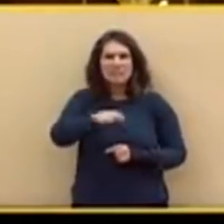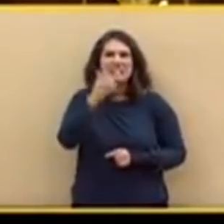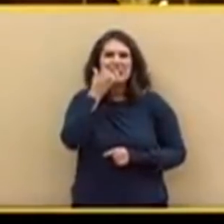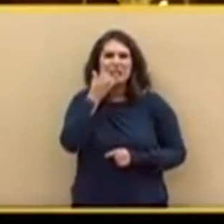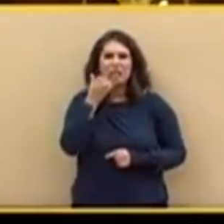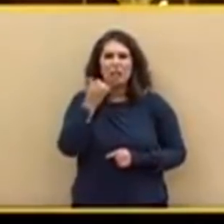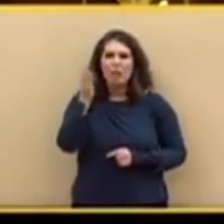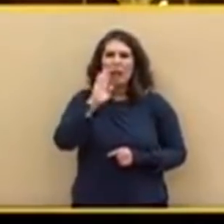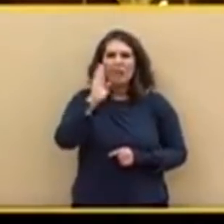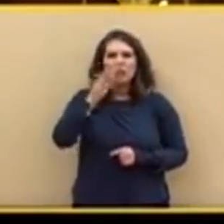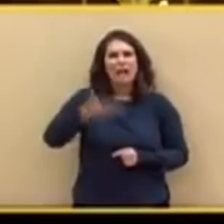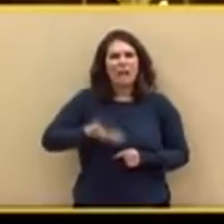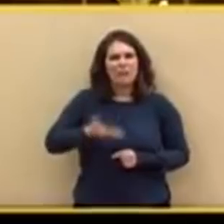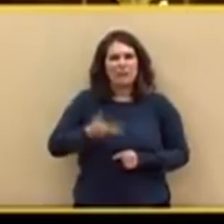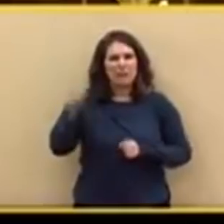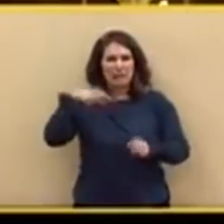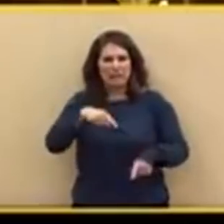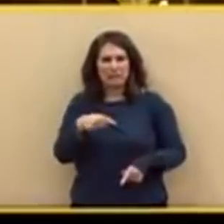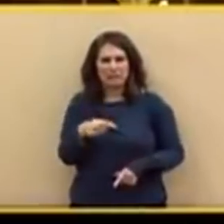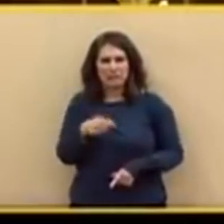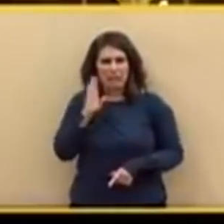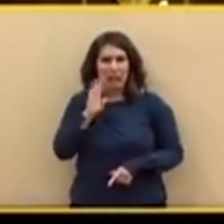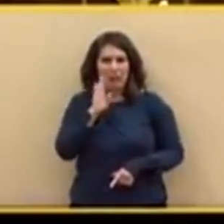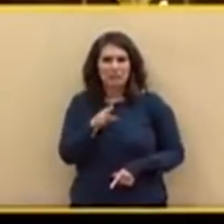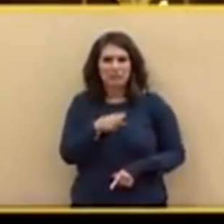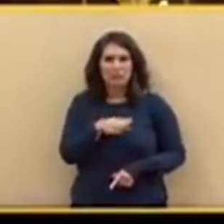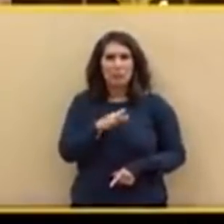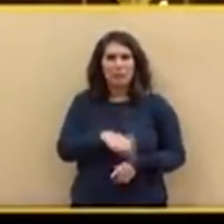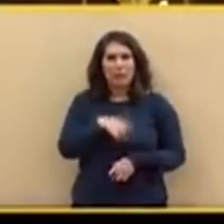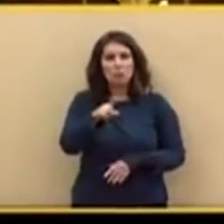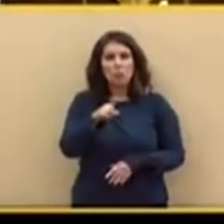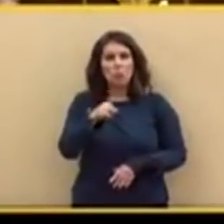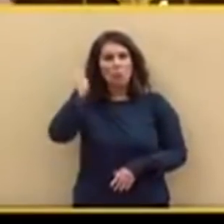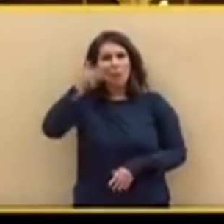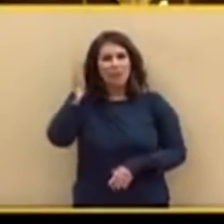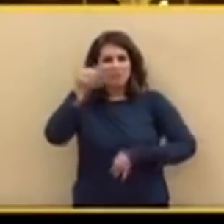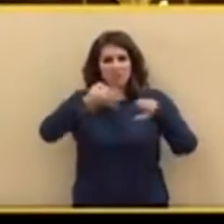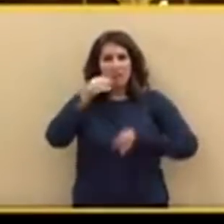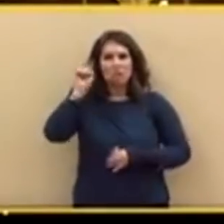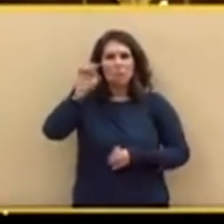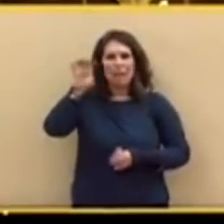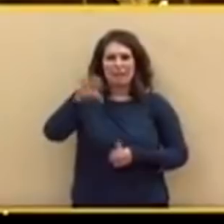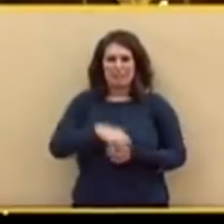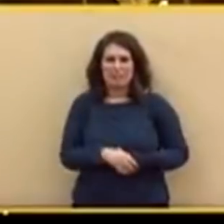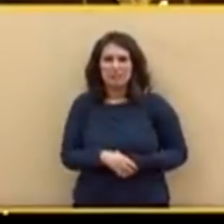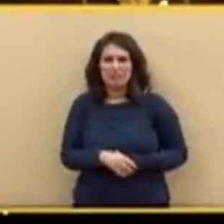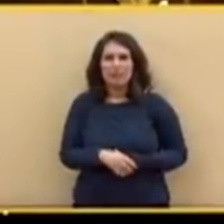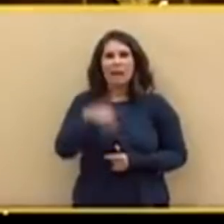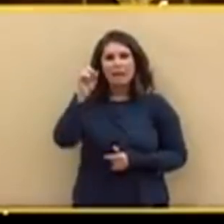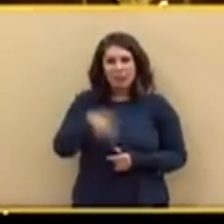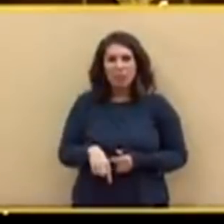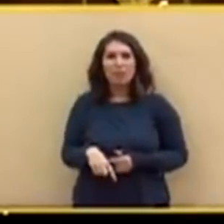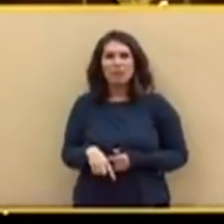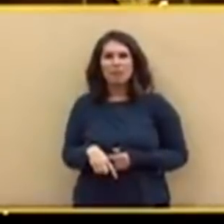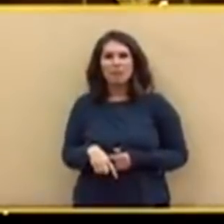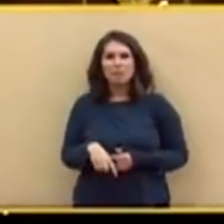través de convenios, tengan que cumplir las penas en sus países. Y también a aquellos que hayan convertido el delito